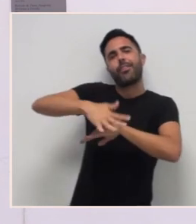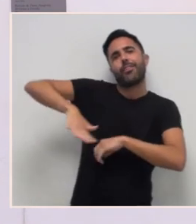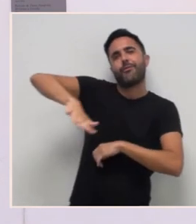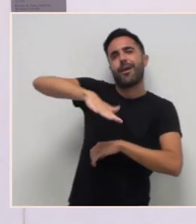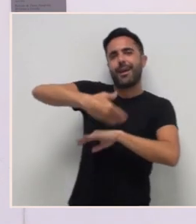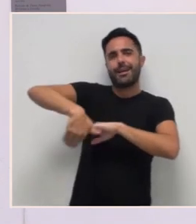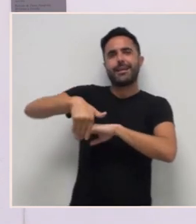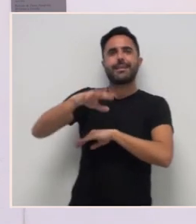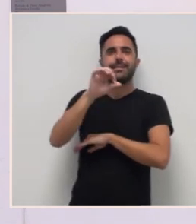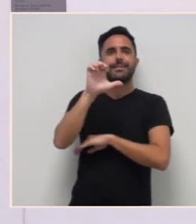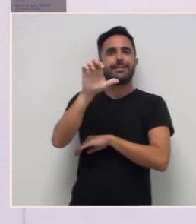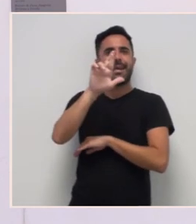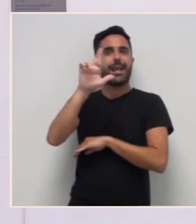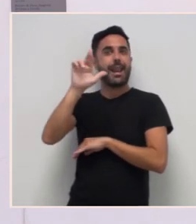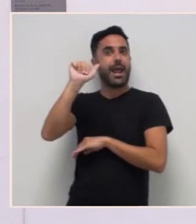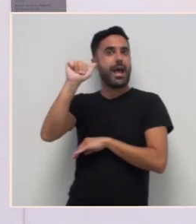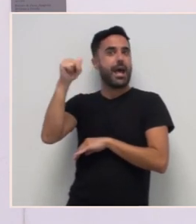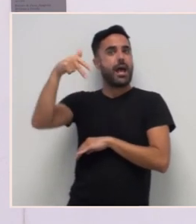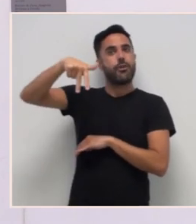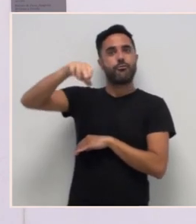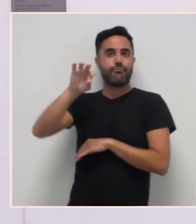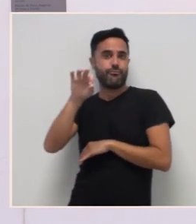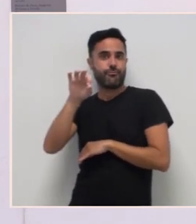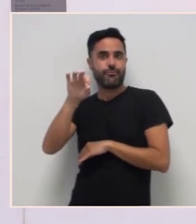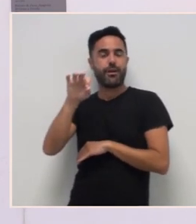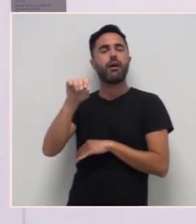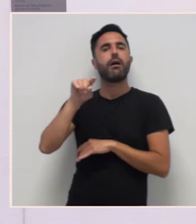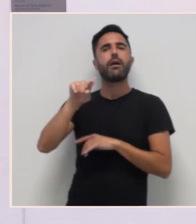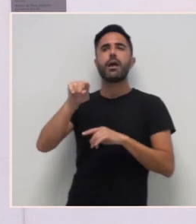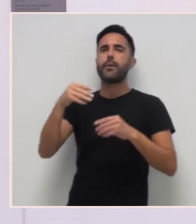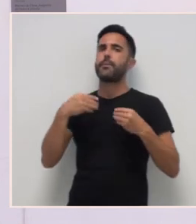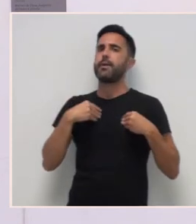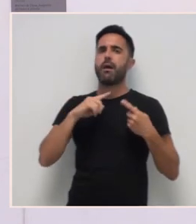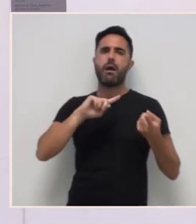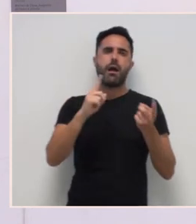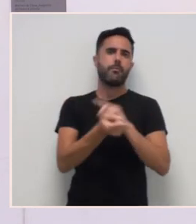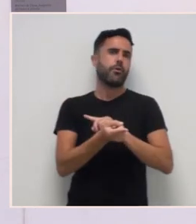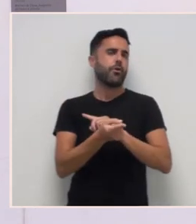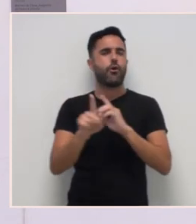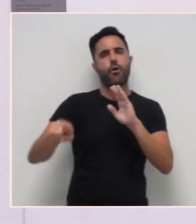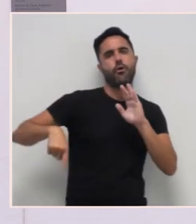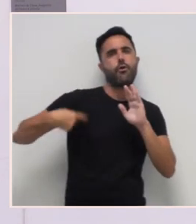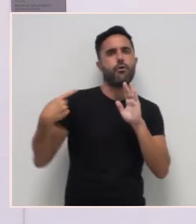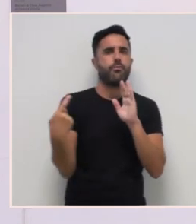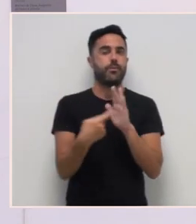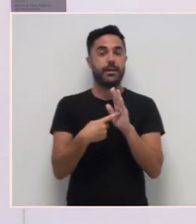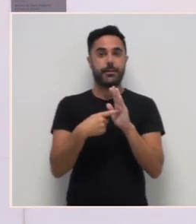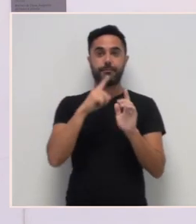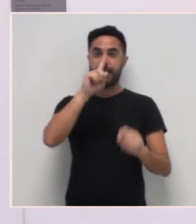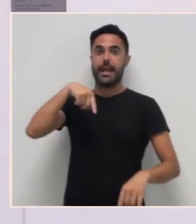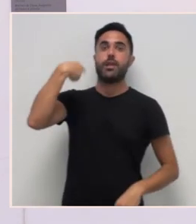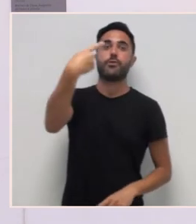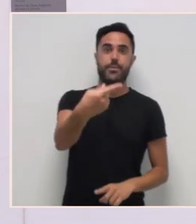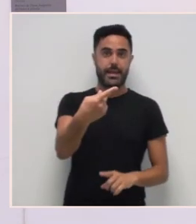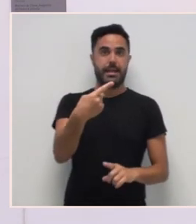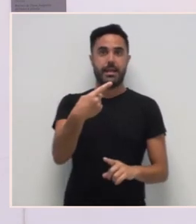que se casou. Para o ano que ven, para a semana do Día da Muller, se